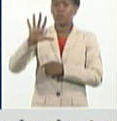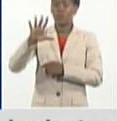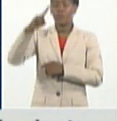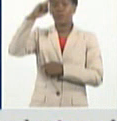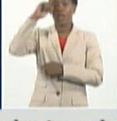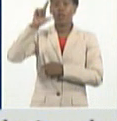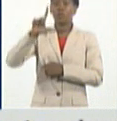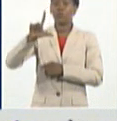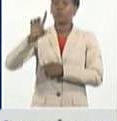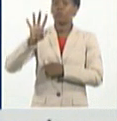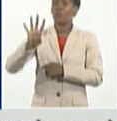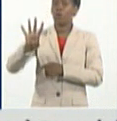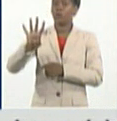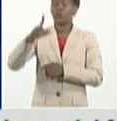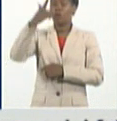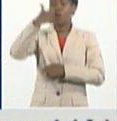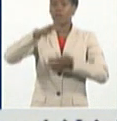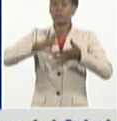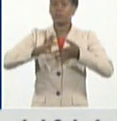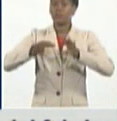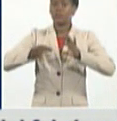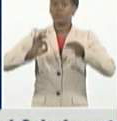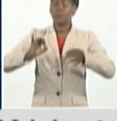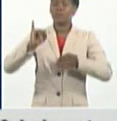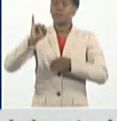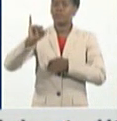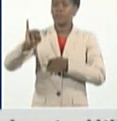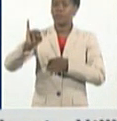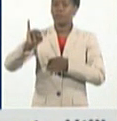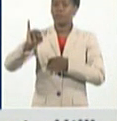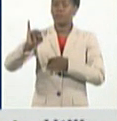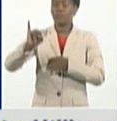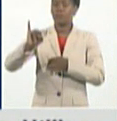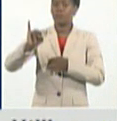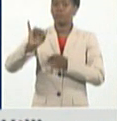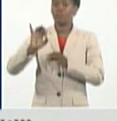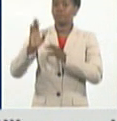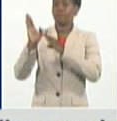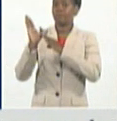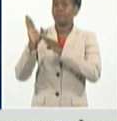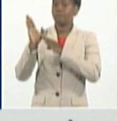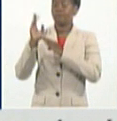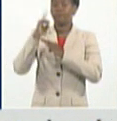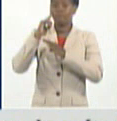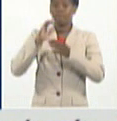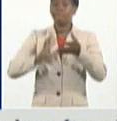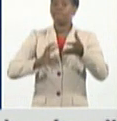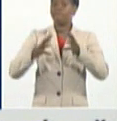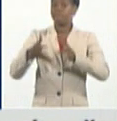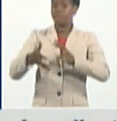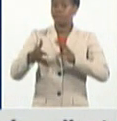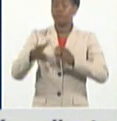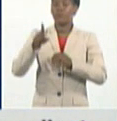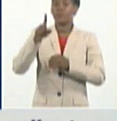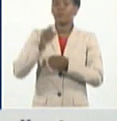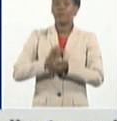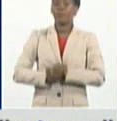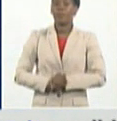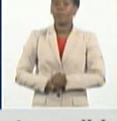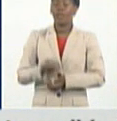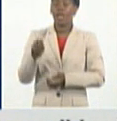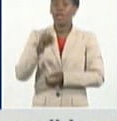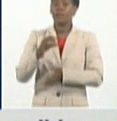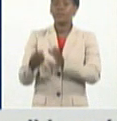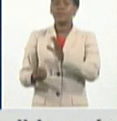Artemisa disminuye en 6 los casos autóctonos, pero para Artemisa una cifra elevada, 108 en el día de ayer,